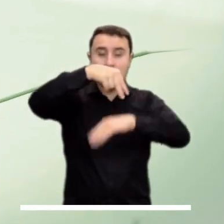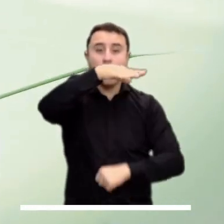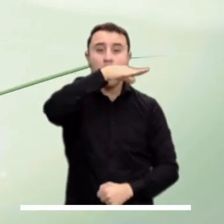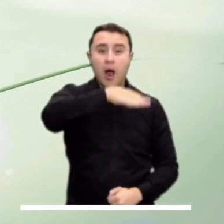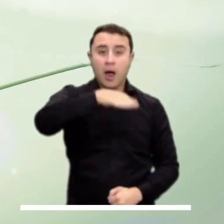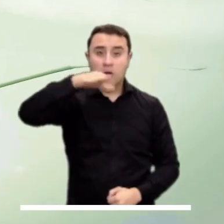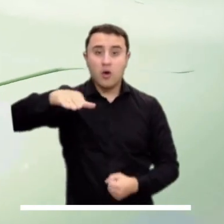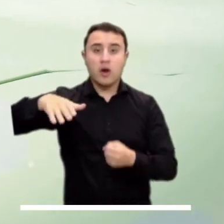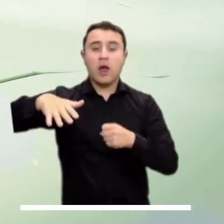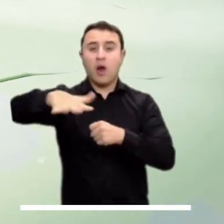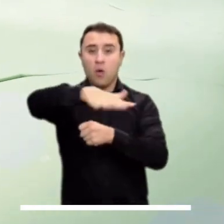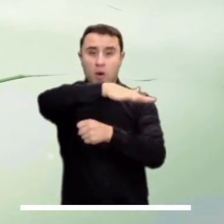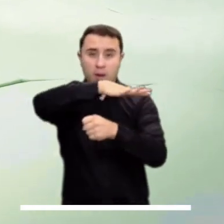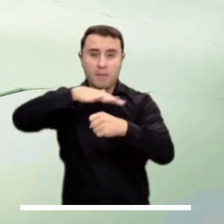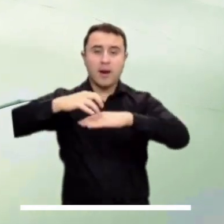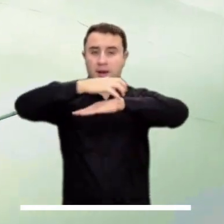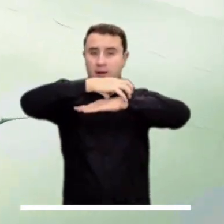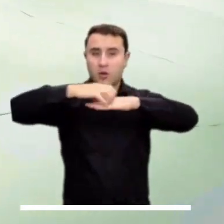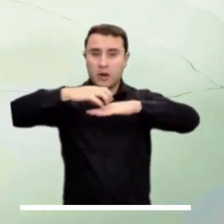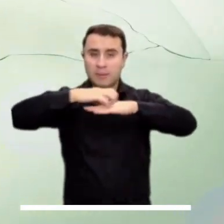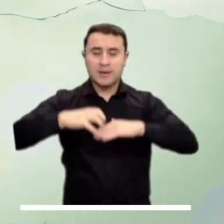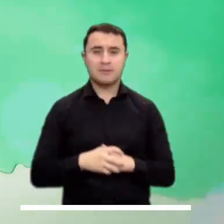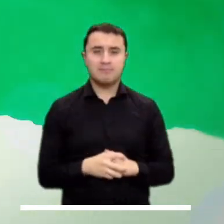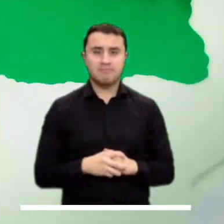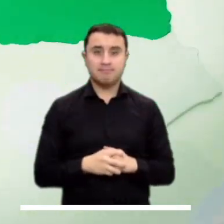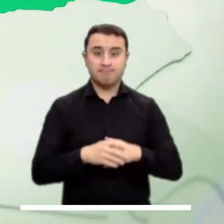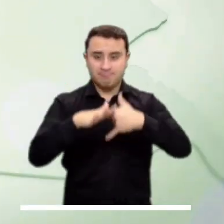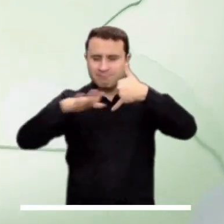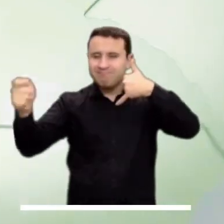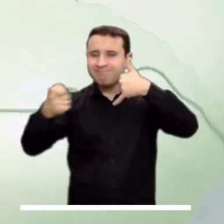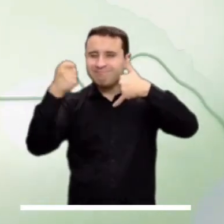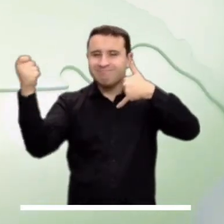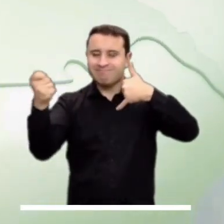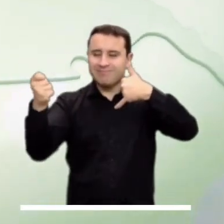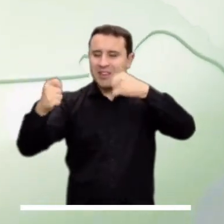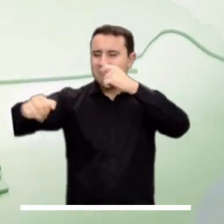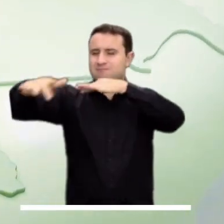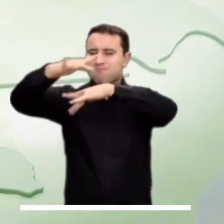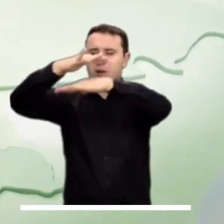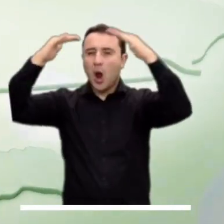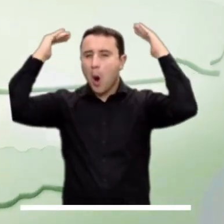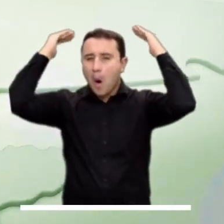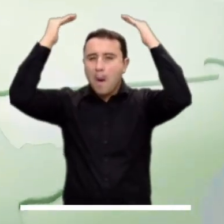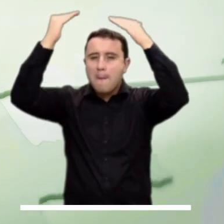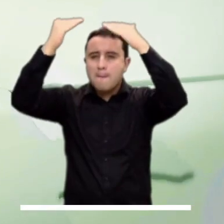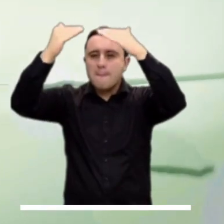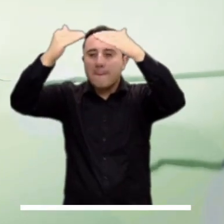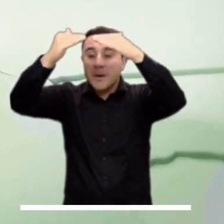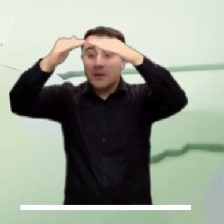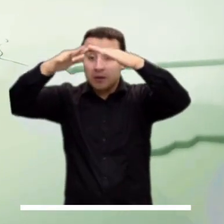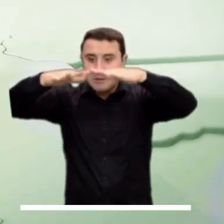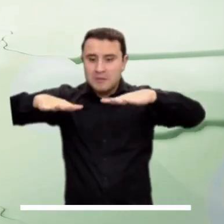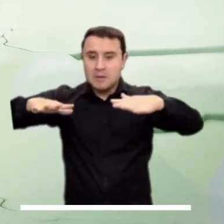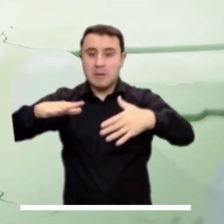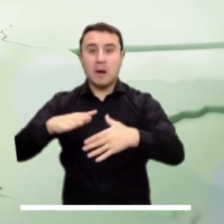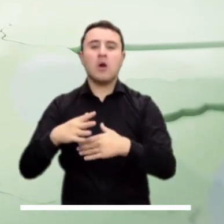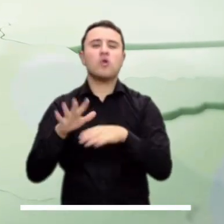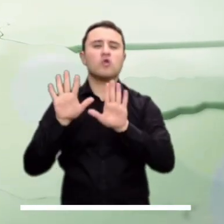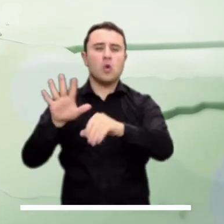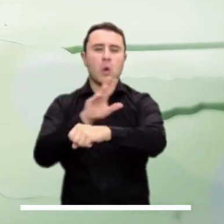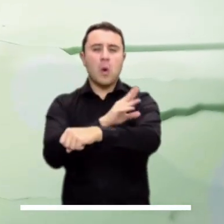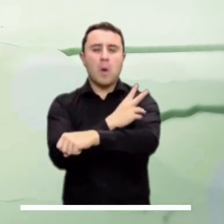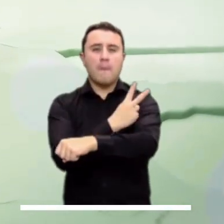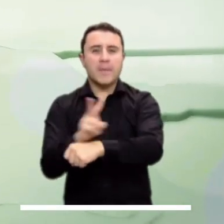Nariño, Antioquia, Cundinamarca y Tolima. Los llanos orientales amanecen con un cielo ligeramente encapotado, haciendo que en